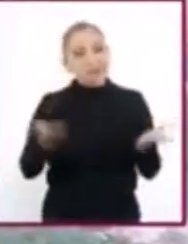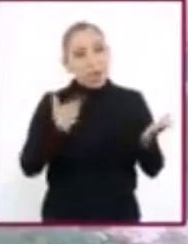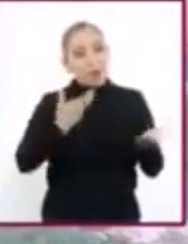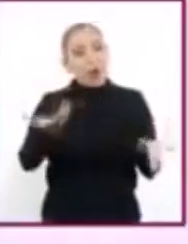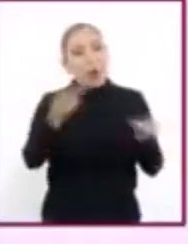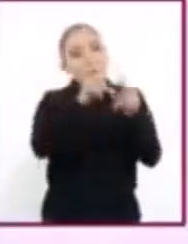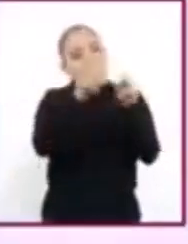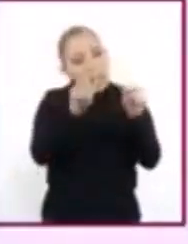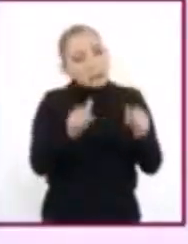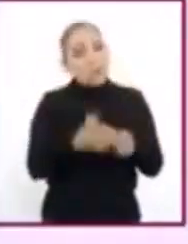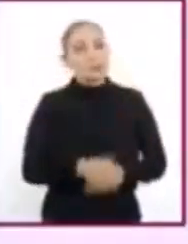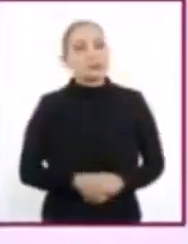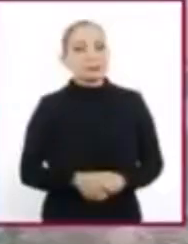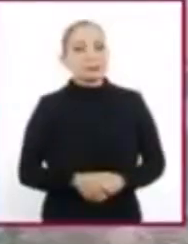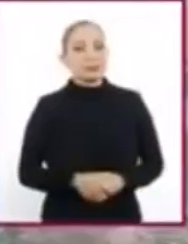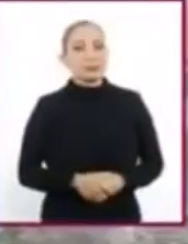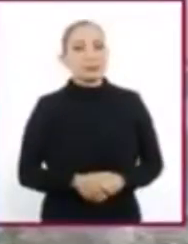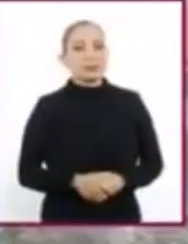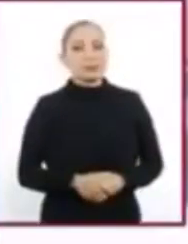de la paz.